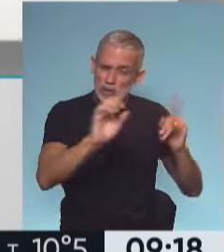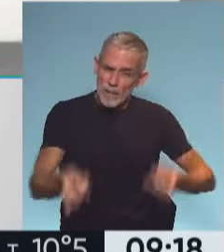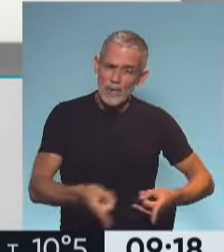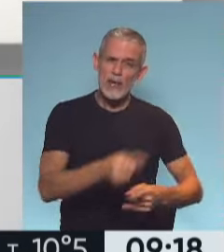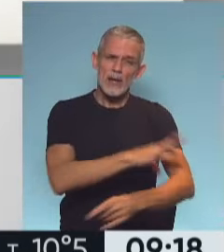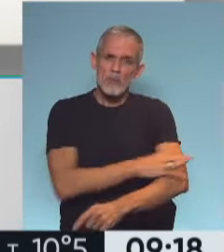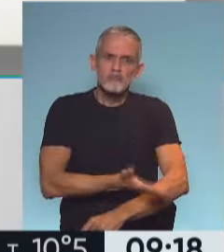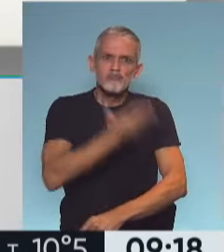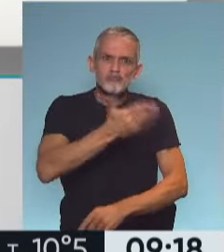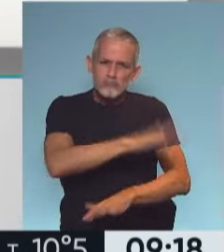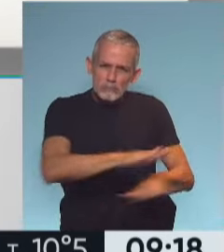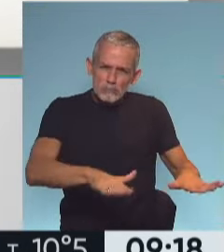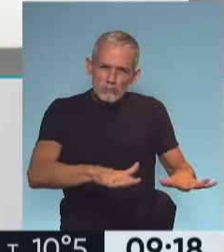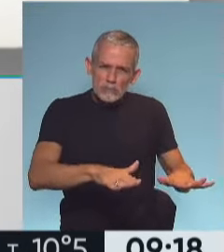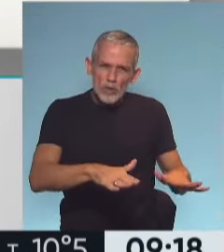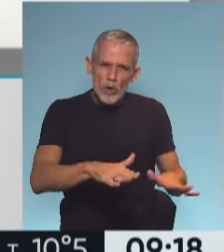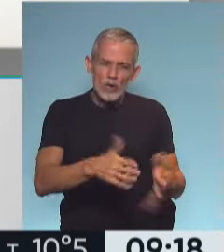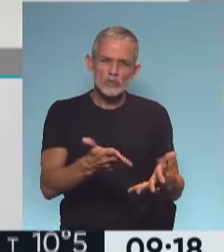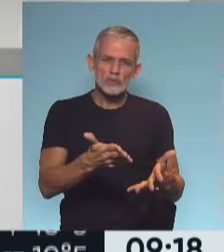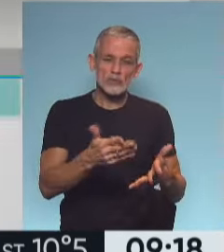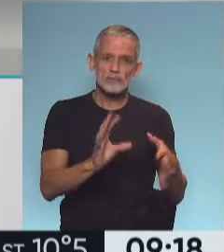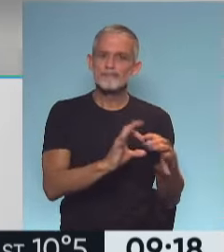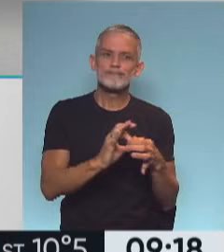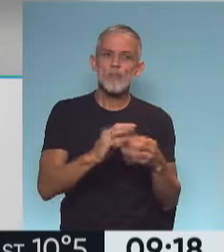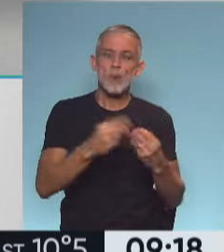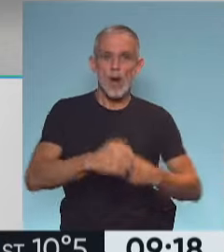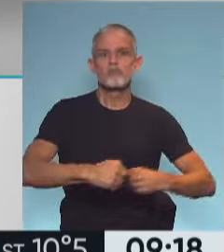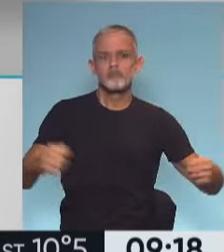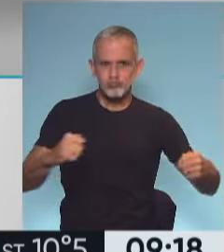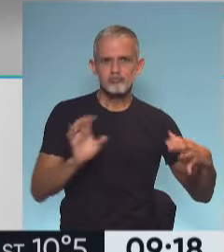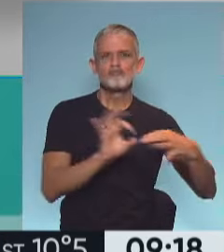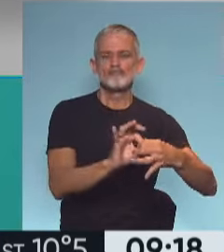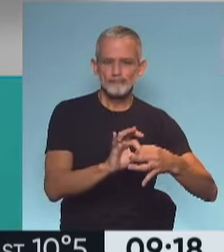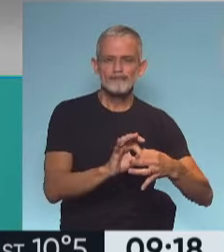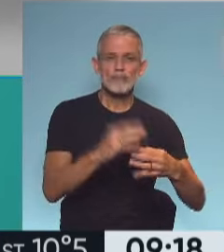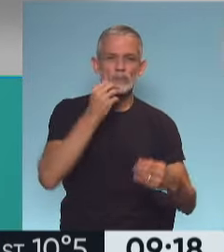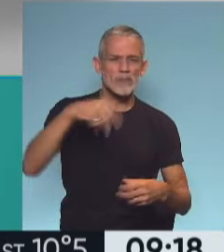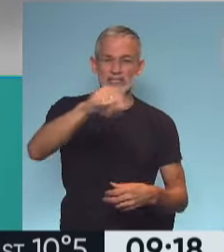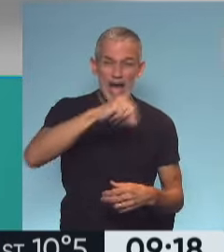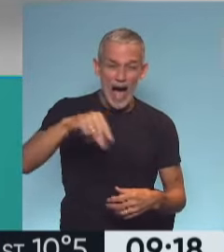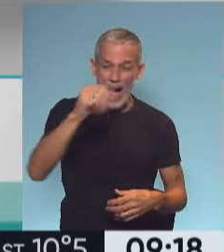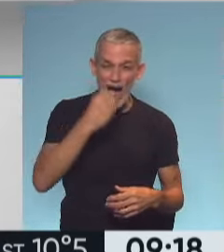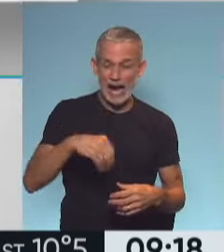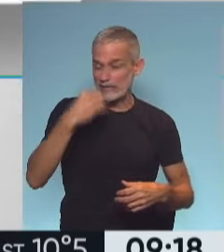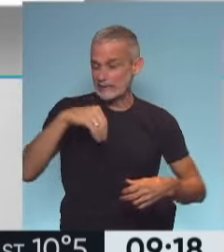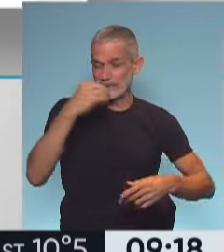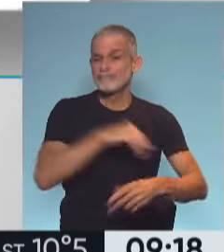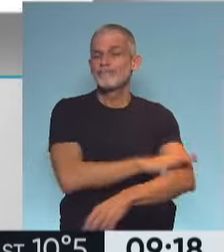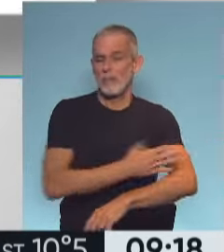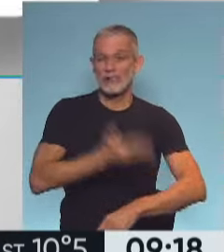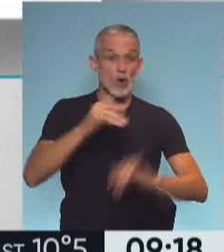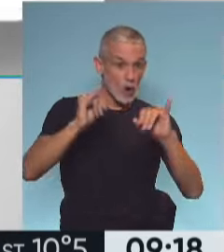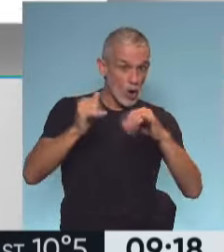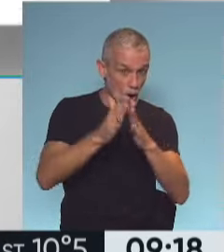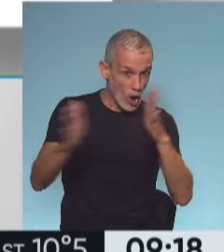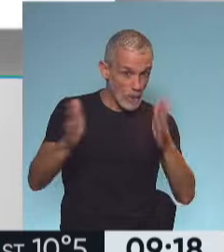hipertensos chicos en edad pediátrica que está asociado mucho a la obesidad y al excesivo consumo de sodio, por ejemplo. Y tenemos hipertensos jóvenes